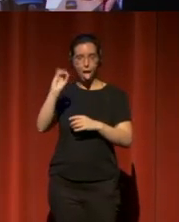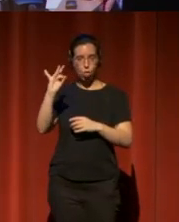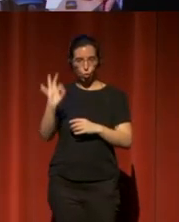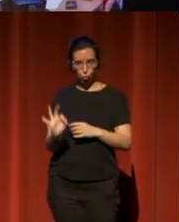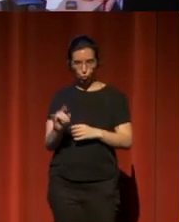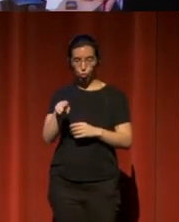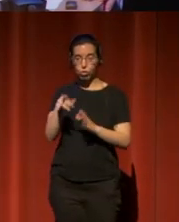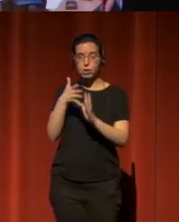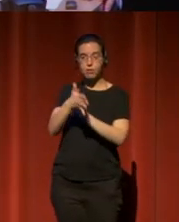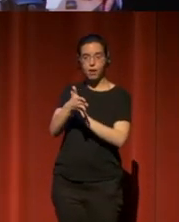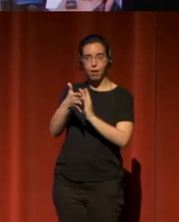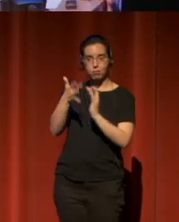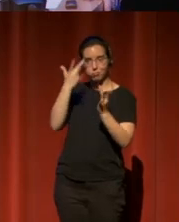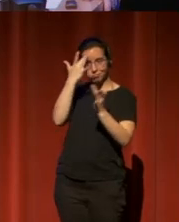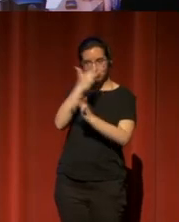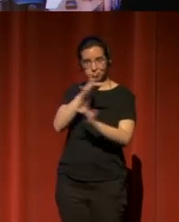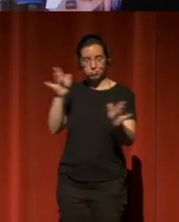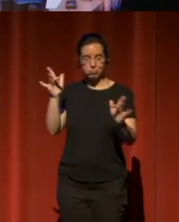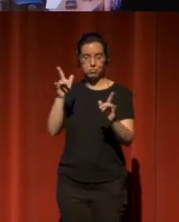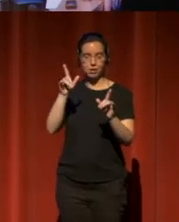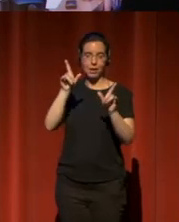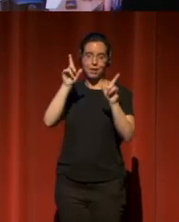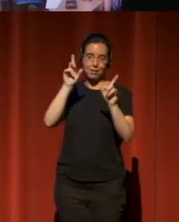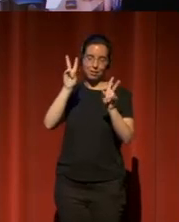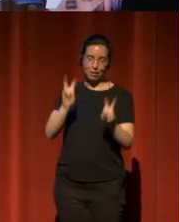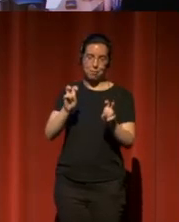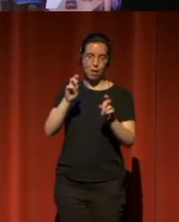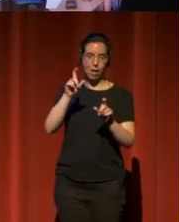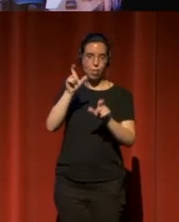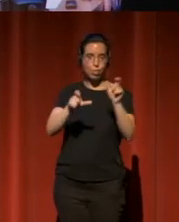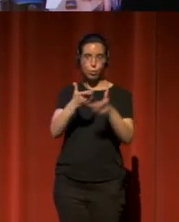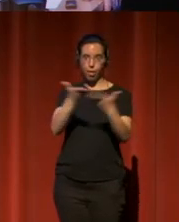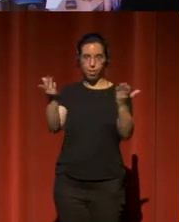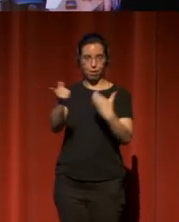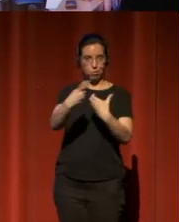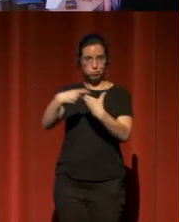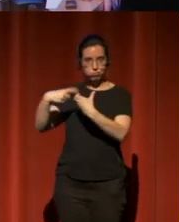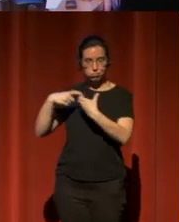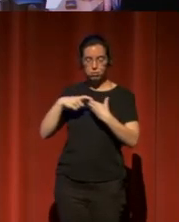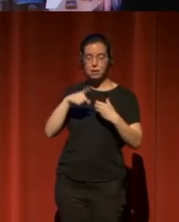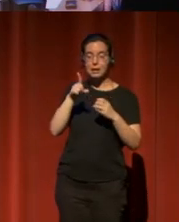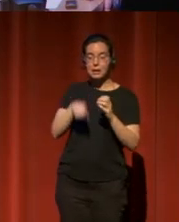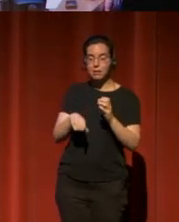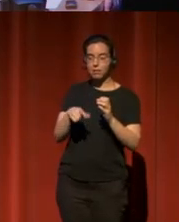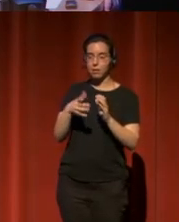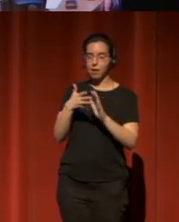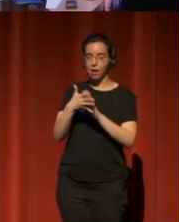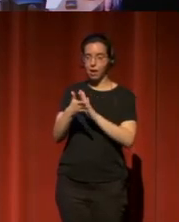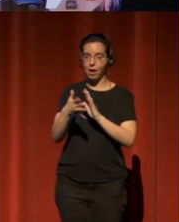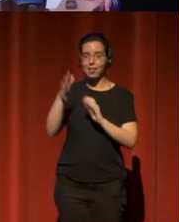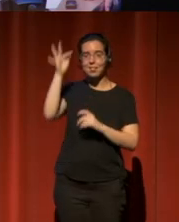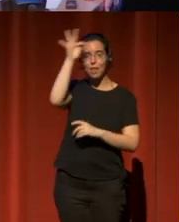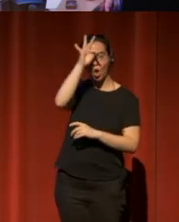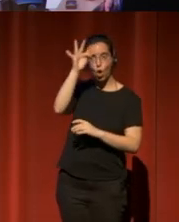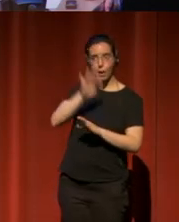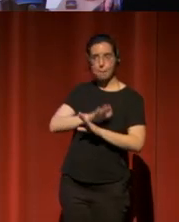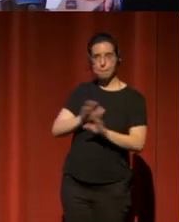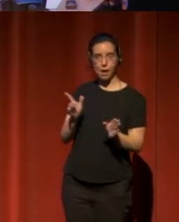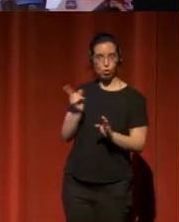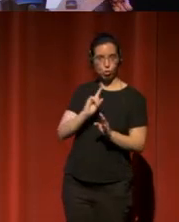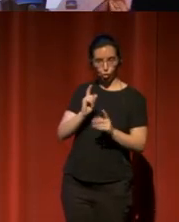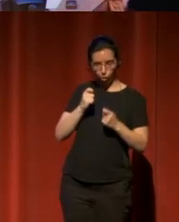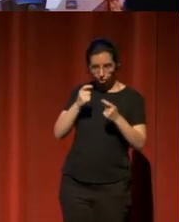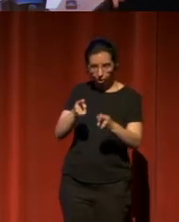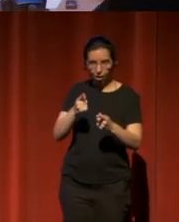en el marco de la participación ciudadana, con un acercamiento no solo teórico, sino también ofreciendo